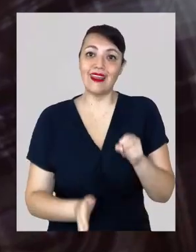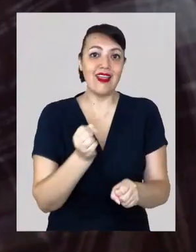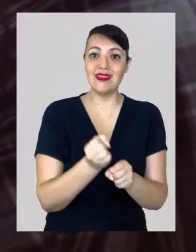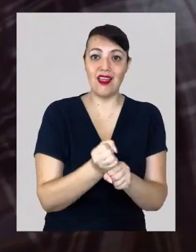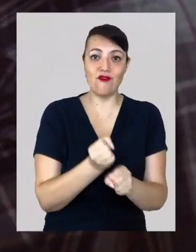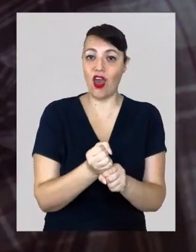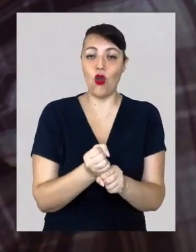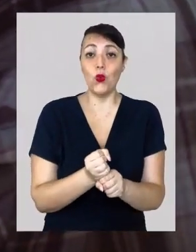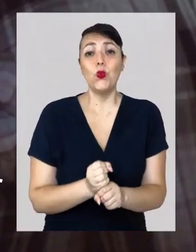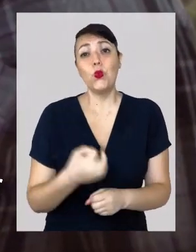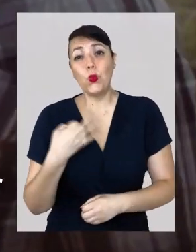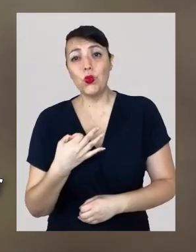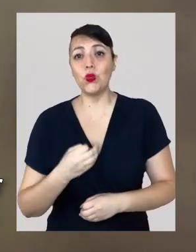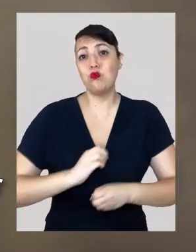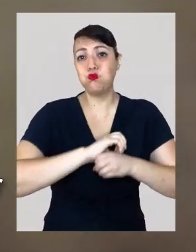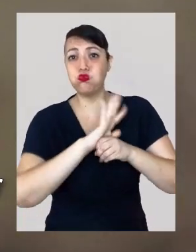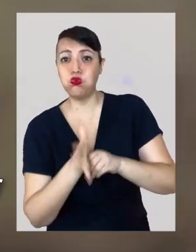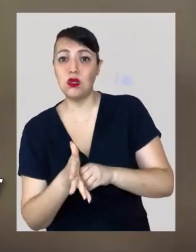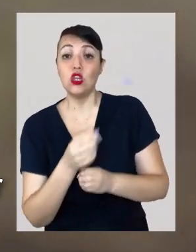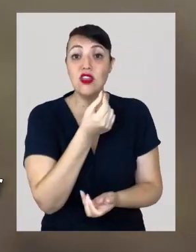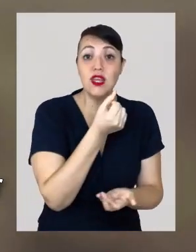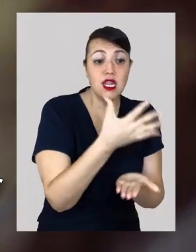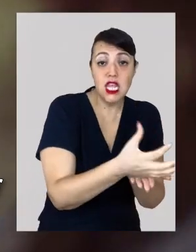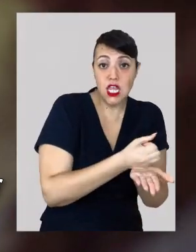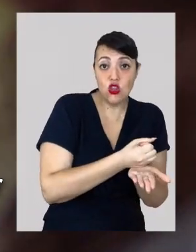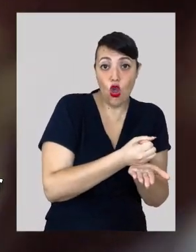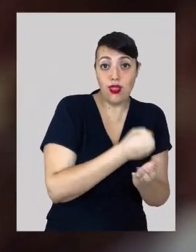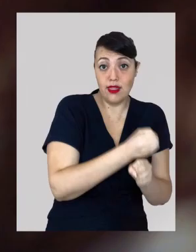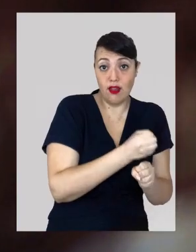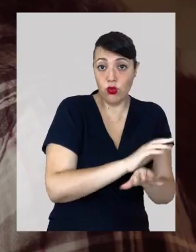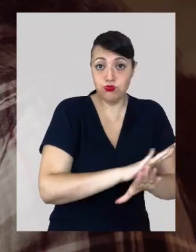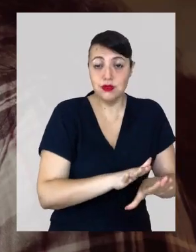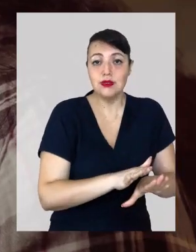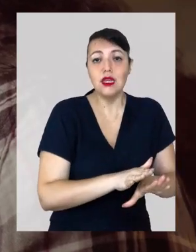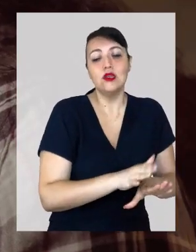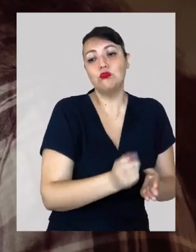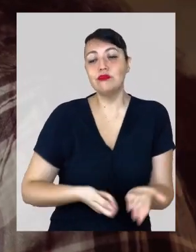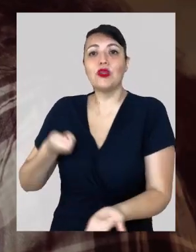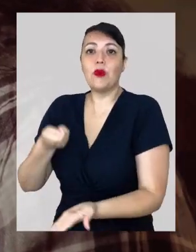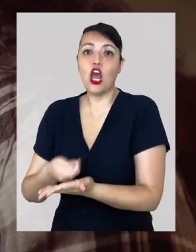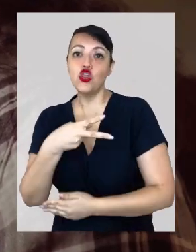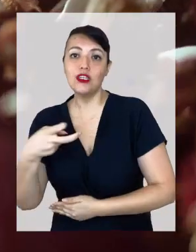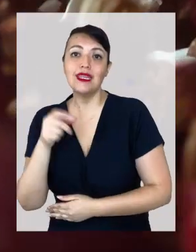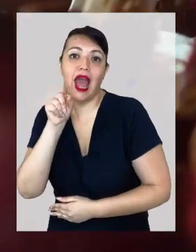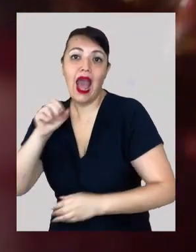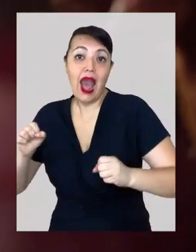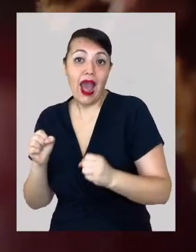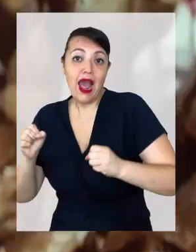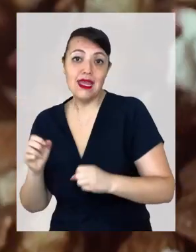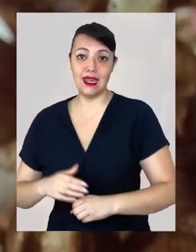Estábamos justo en pandemia. Y ahí con mi finiquito, con mi marido decidimos comenzar a emprender. Y compramos 200 gallinas.